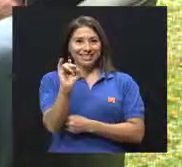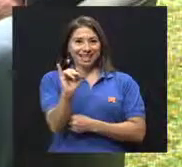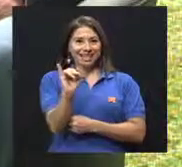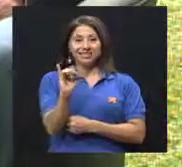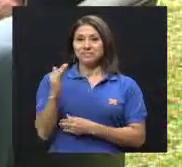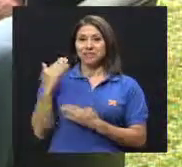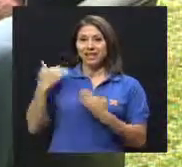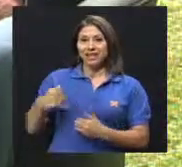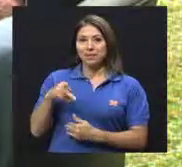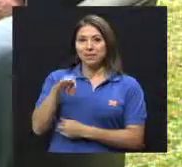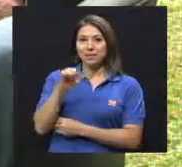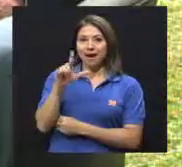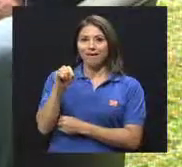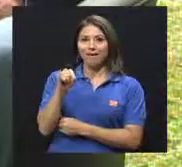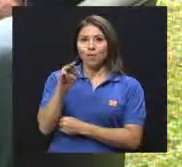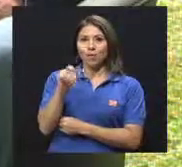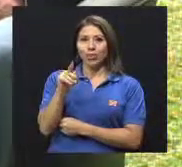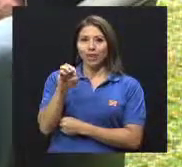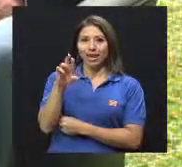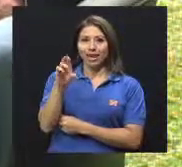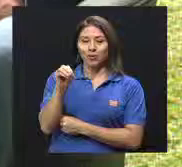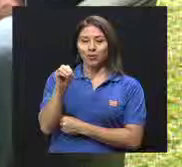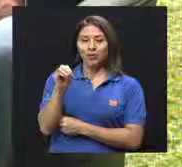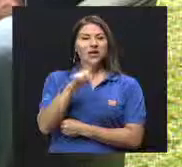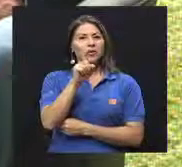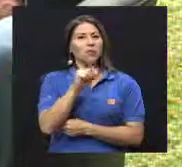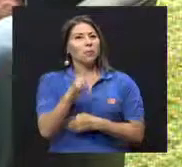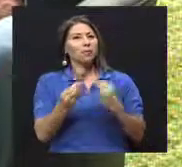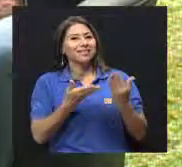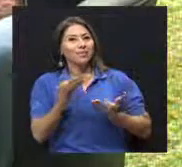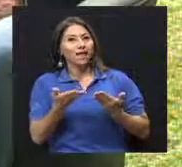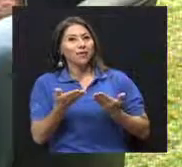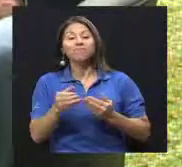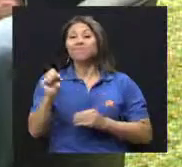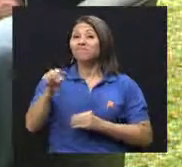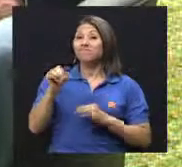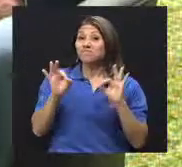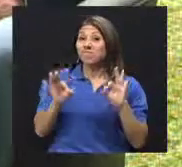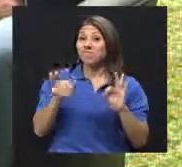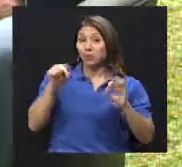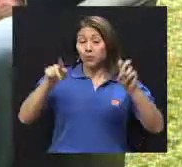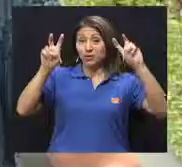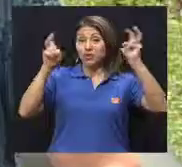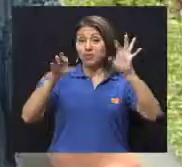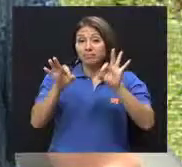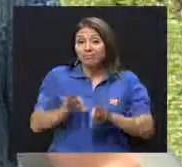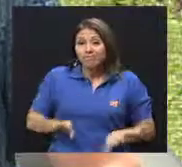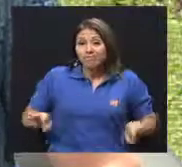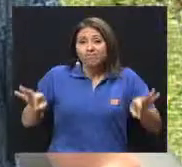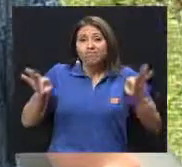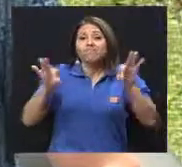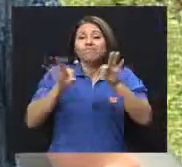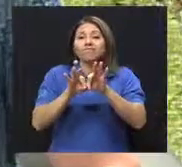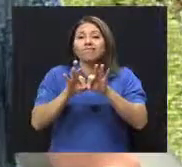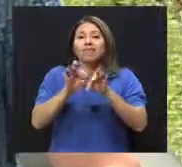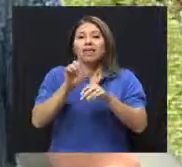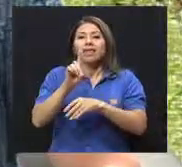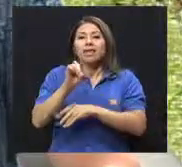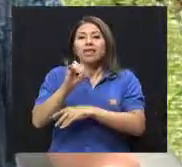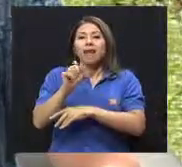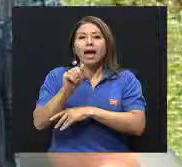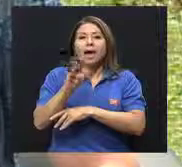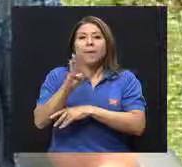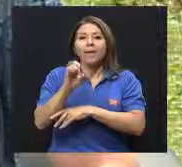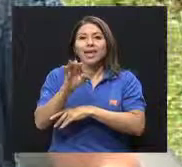Muy bien, María del Mar. Hoy aquí con un tema bastante, bastante importante, la diabetes. Exactamente. Hoy vamos a aprender cómo controlar